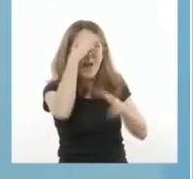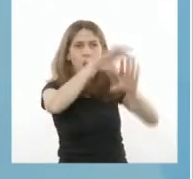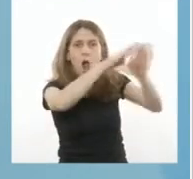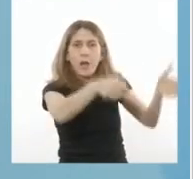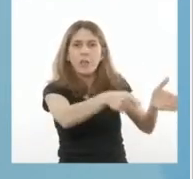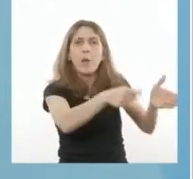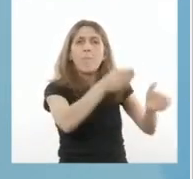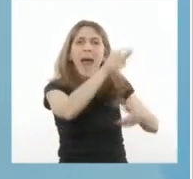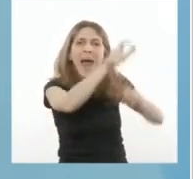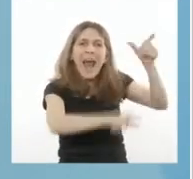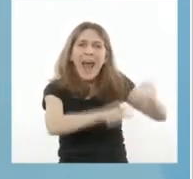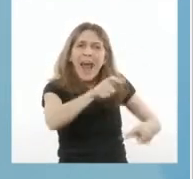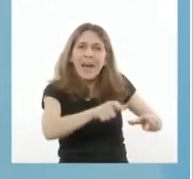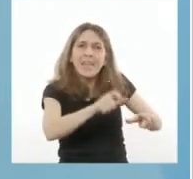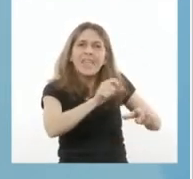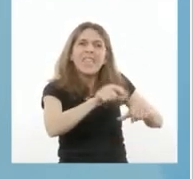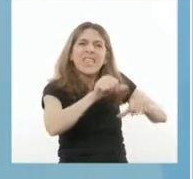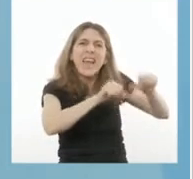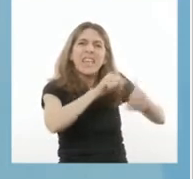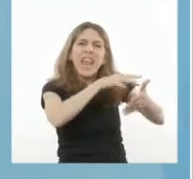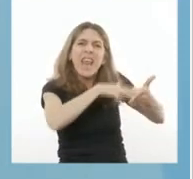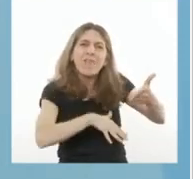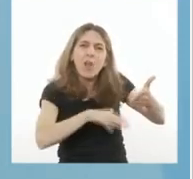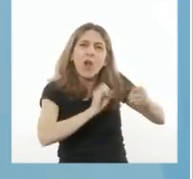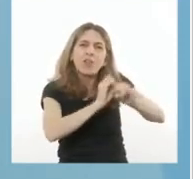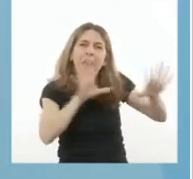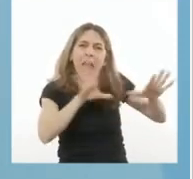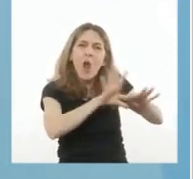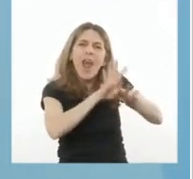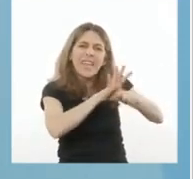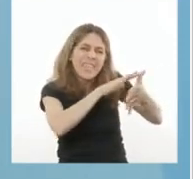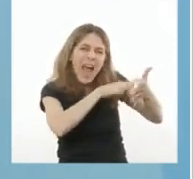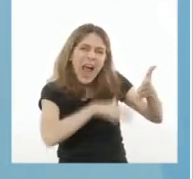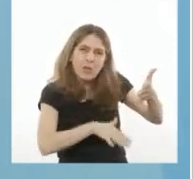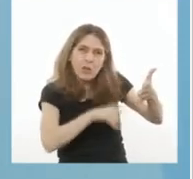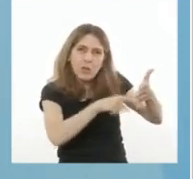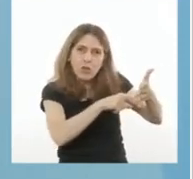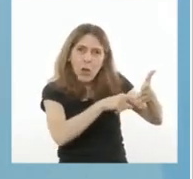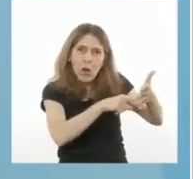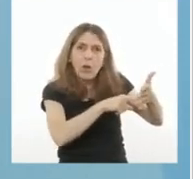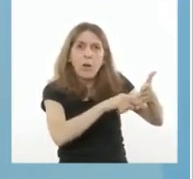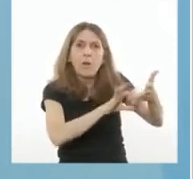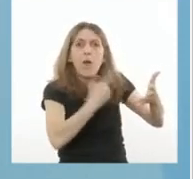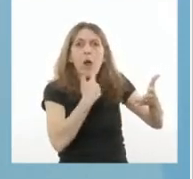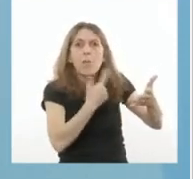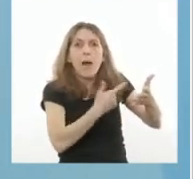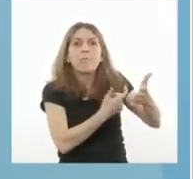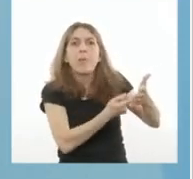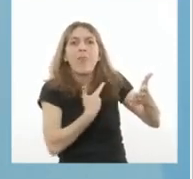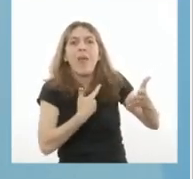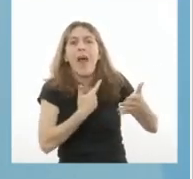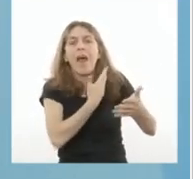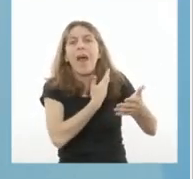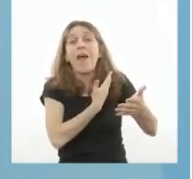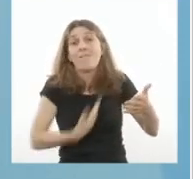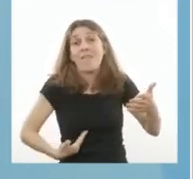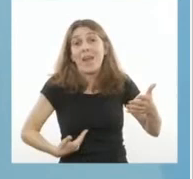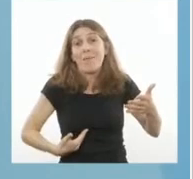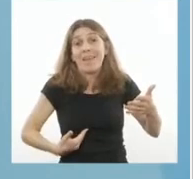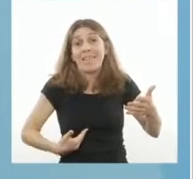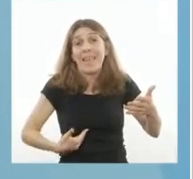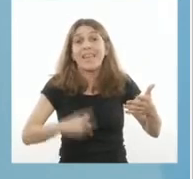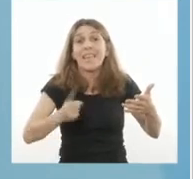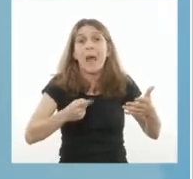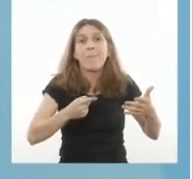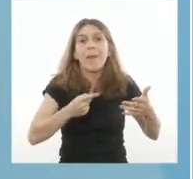científicos claros y precisos se me faculten como Presidente de la Nación y se faculten a los gobernadores